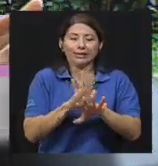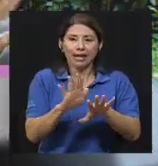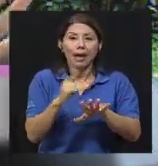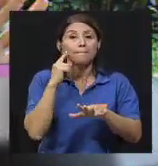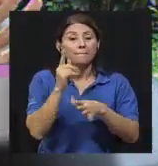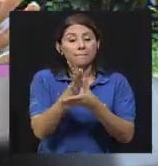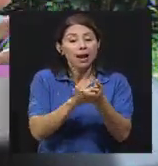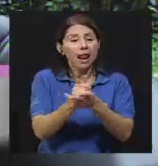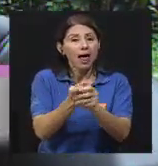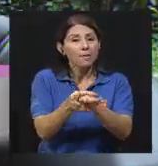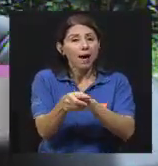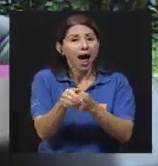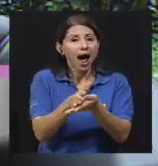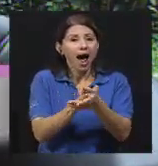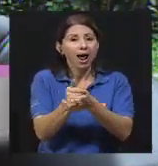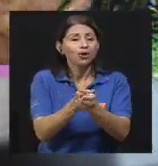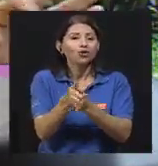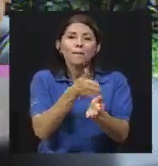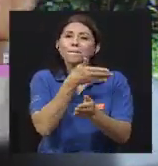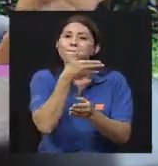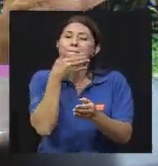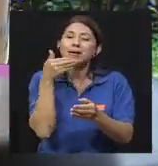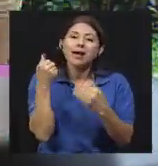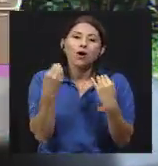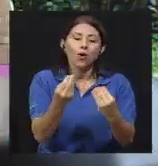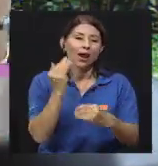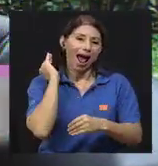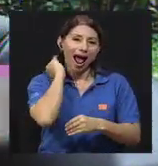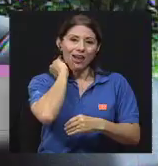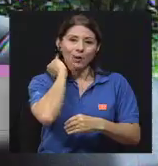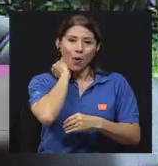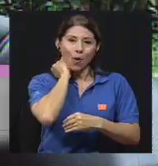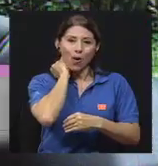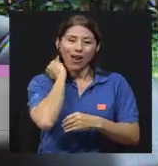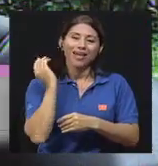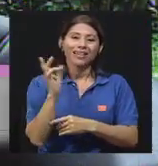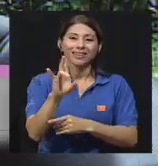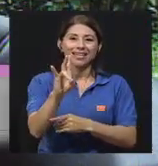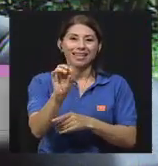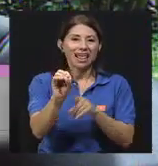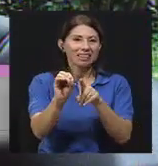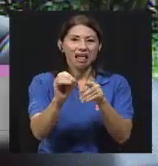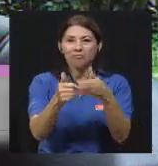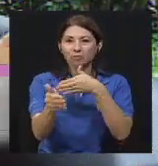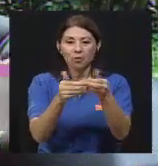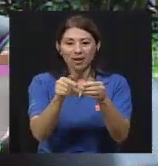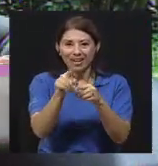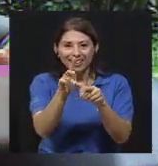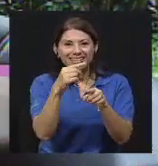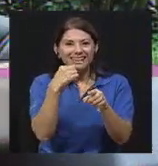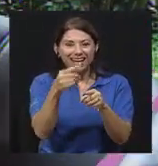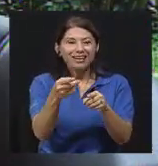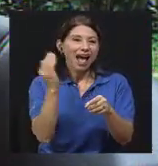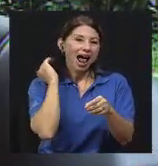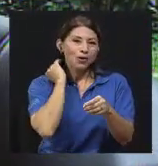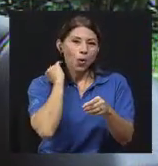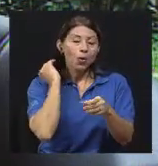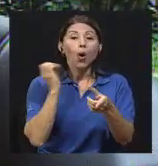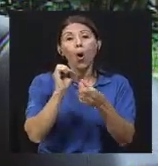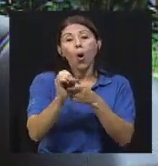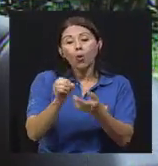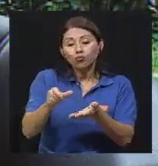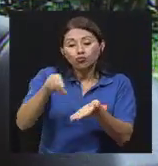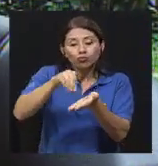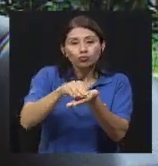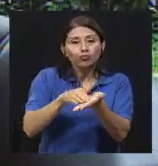limpiar manos como desinfectante, no existe como el alcohol de 70, ese vulgar que venden en las farmacias, o los famosos alcohol gel que